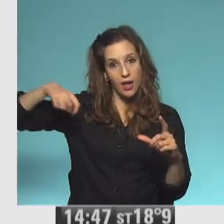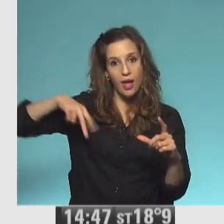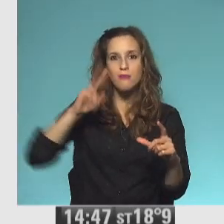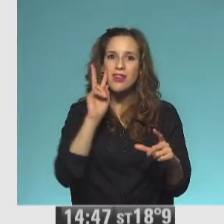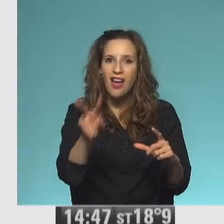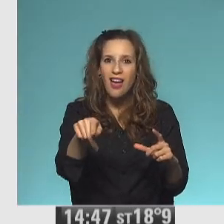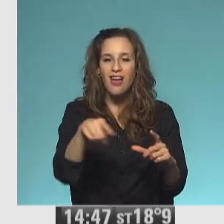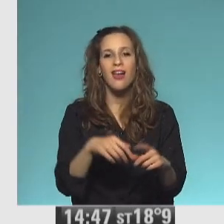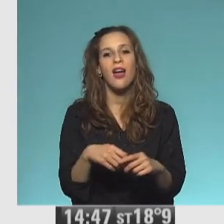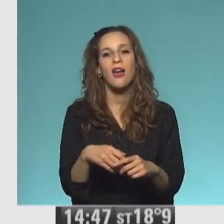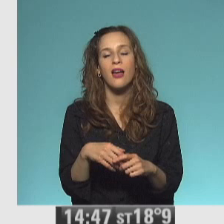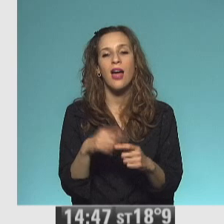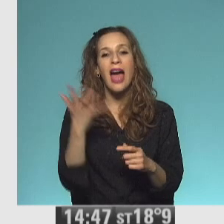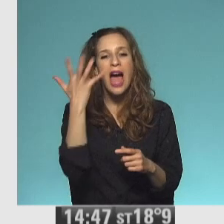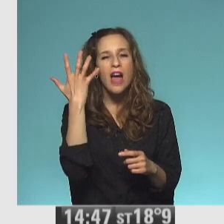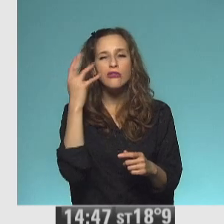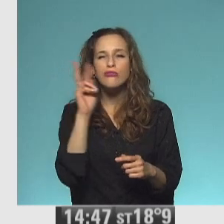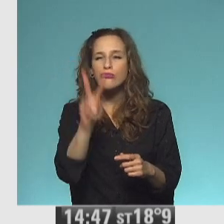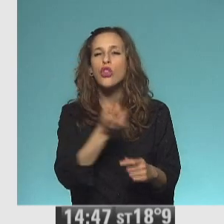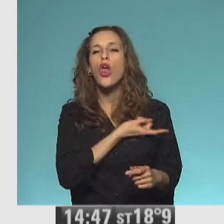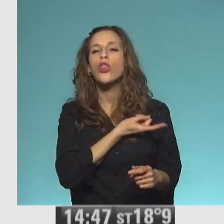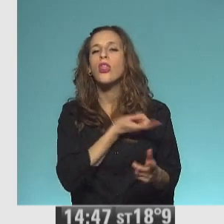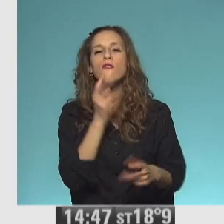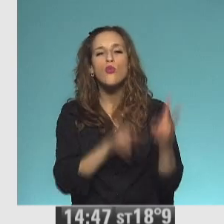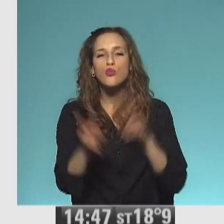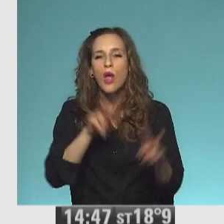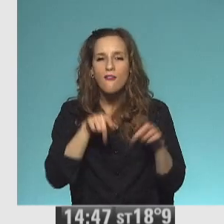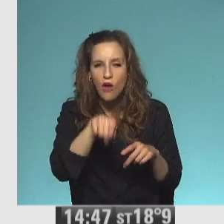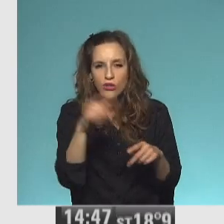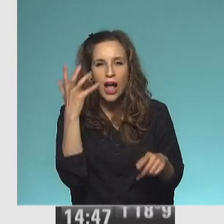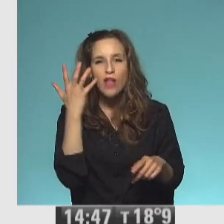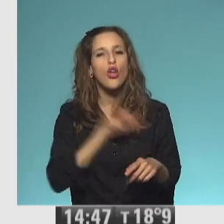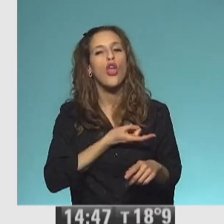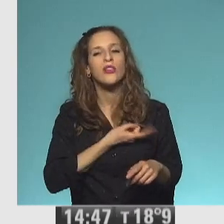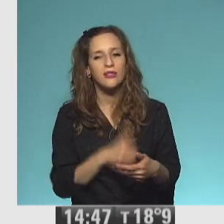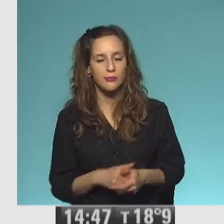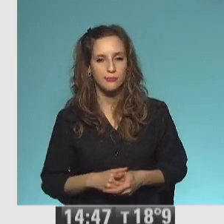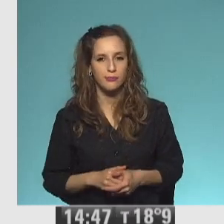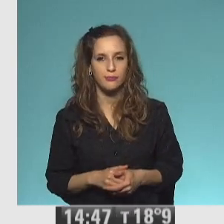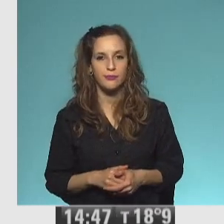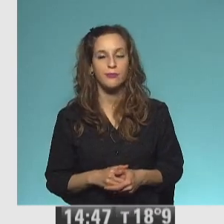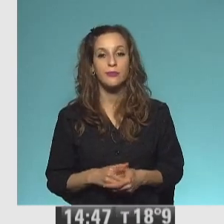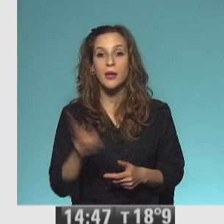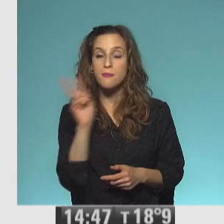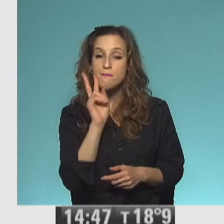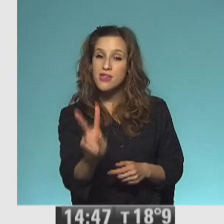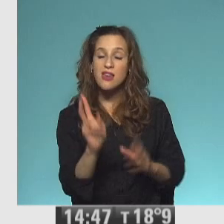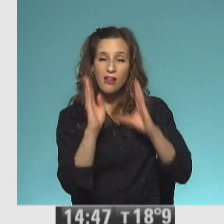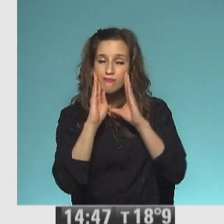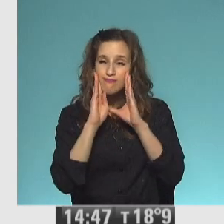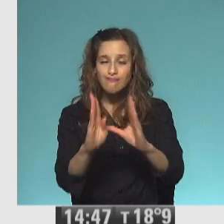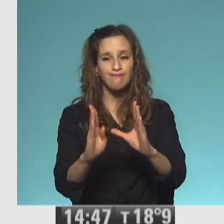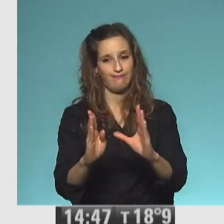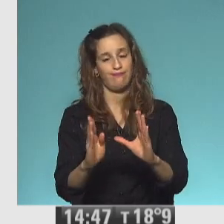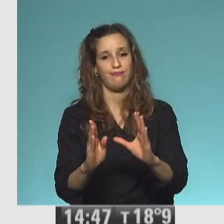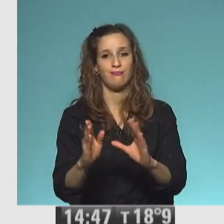a ver si lo encuentran al gato. ¿Dónde está el gato ahí? Búsquenlo, ¿eh? Señalen. A ver si lo encuentran. Hay que mirar con mucho detenimiento